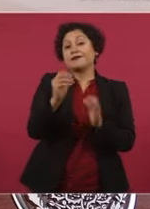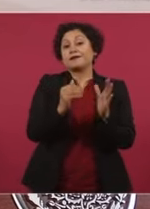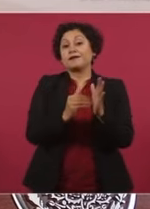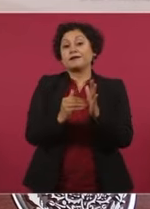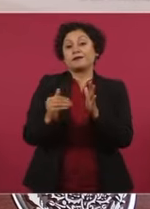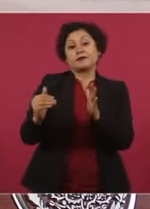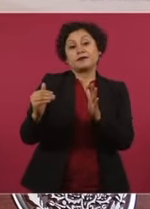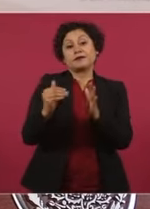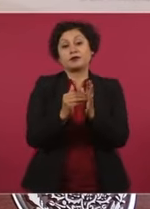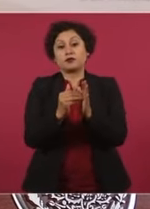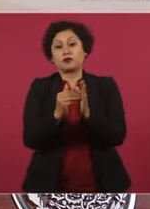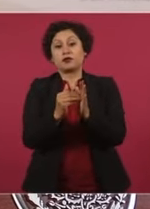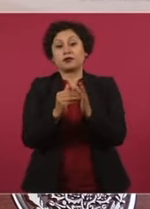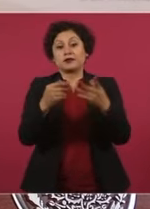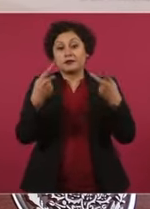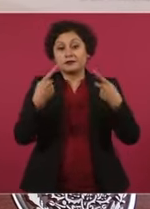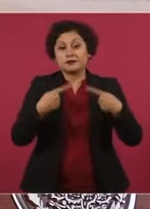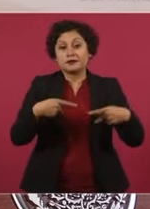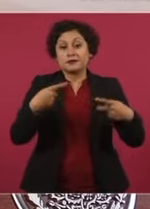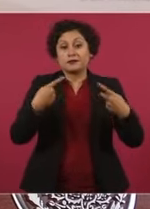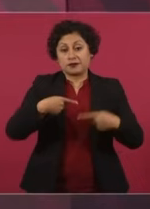les está llegando